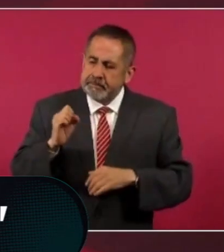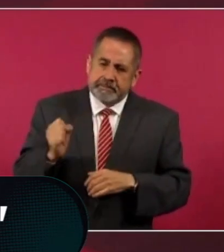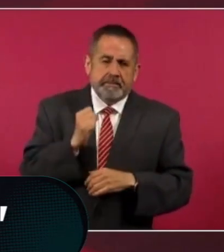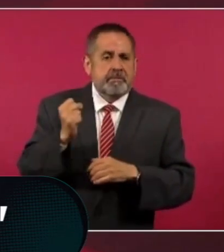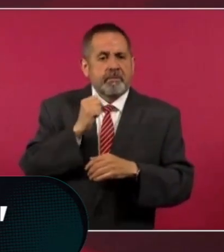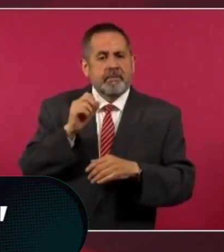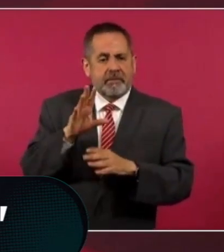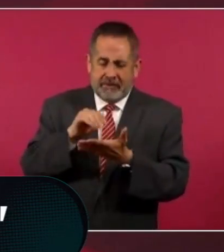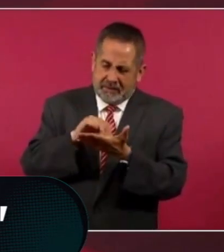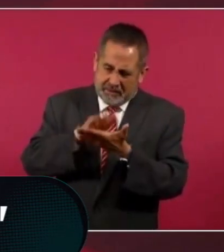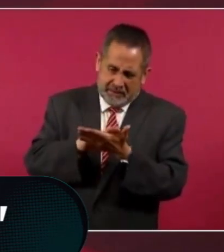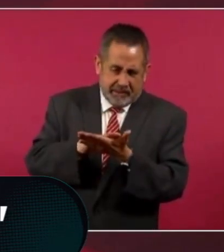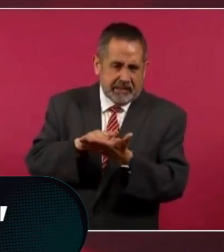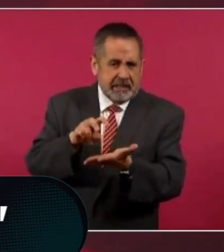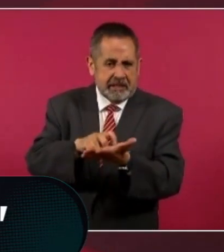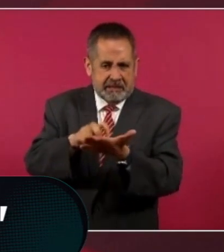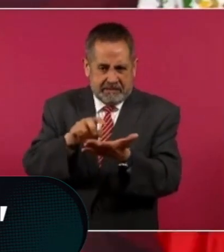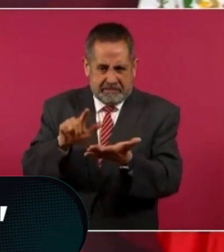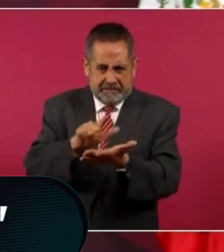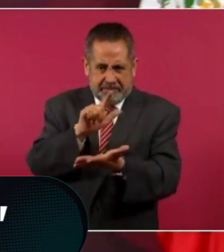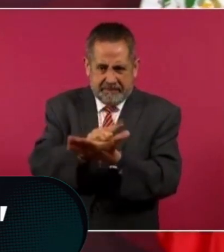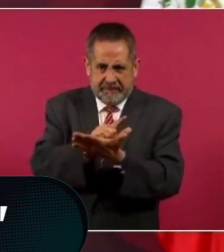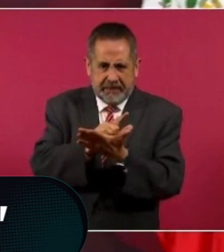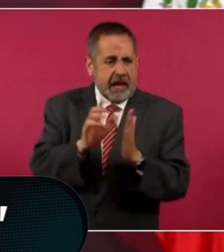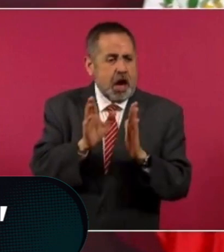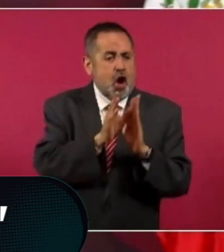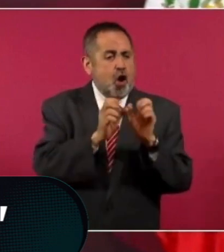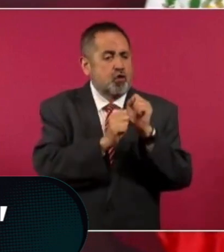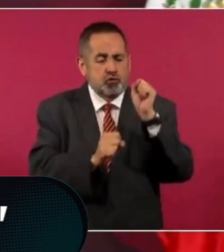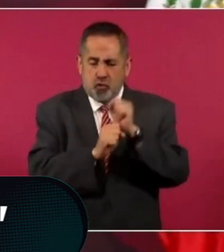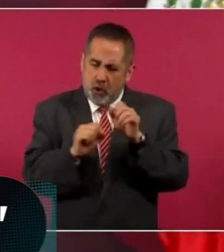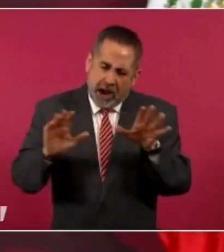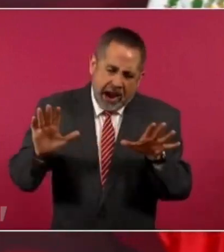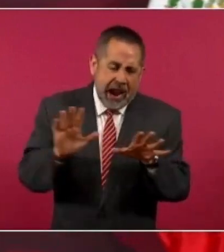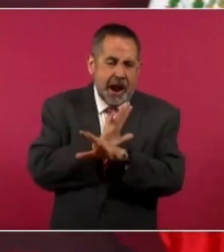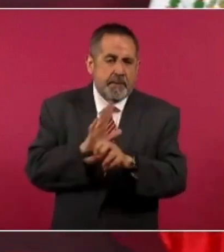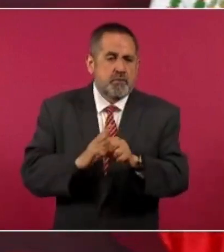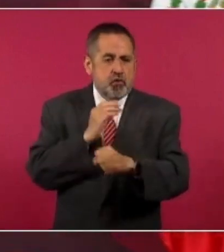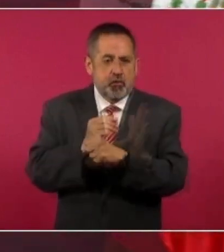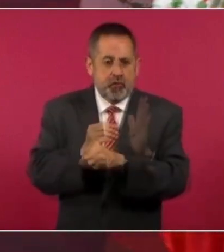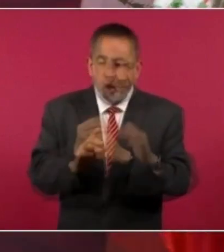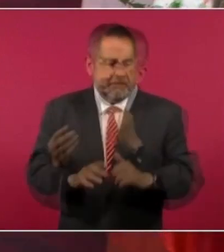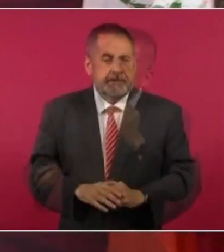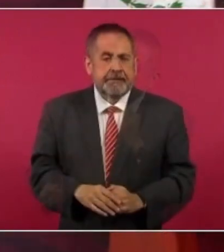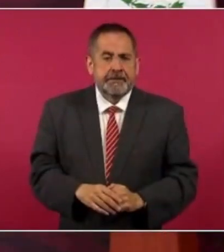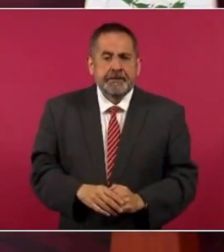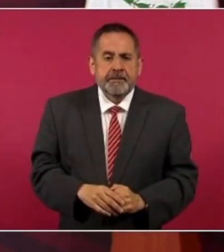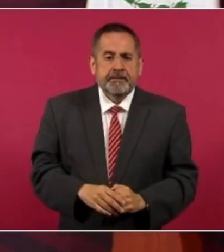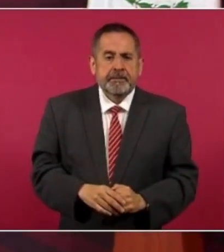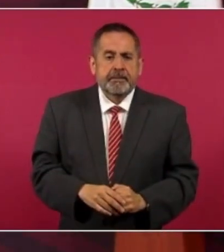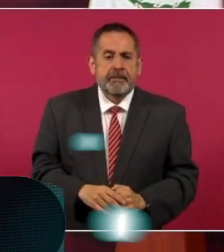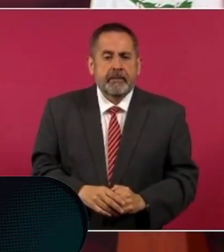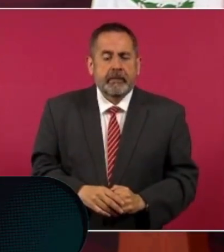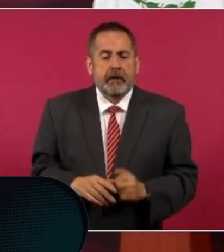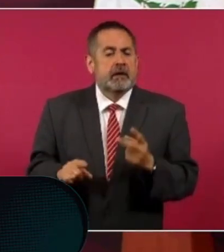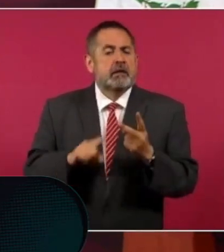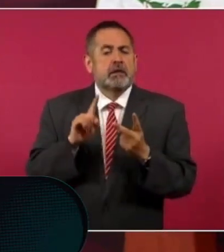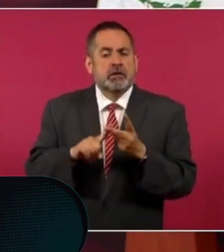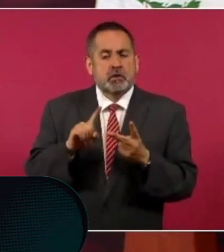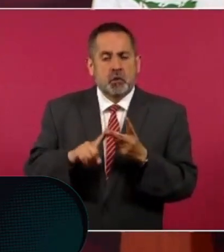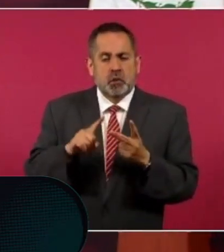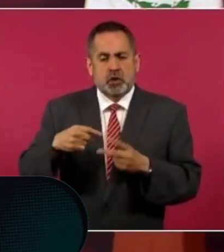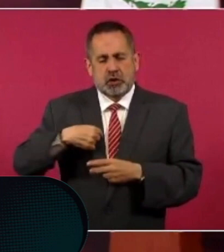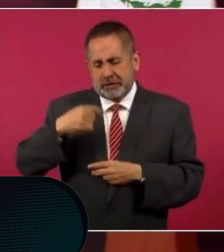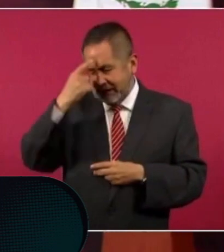Afortunadamente, se llevó a cabo la reforma constitucional, se creó la Guardia Nacional. La segunda, que yo